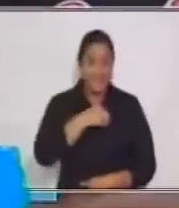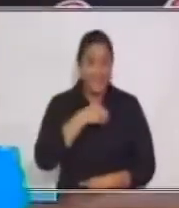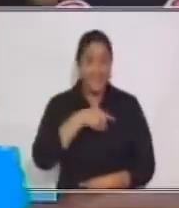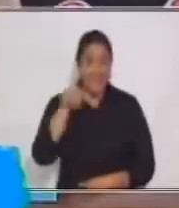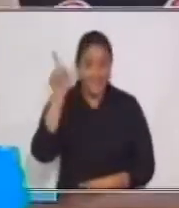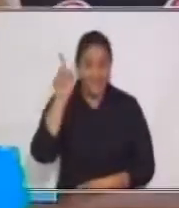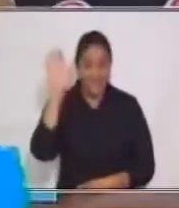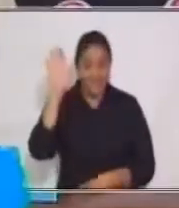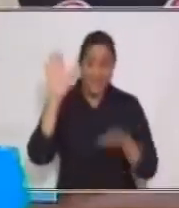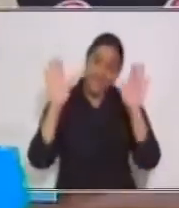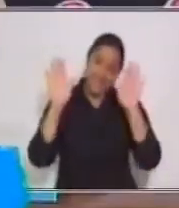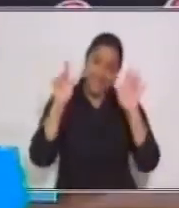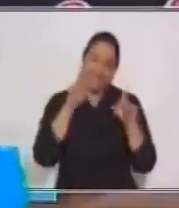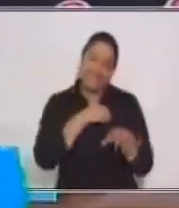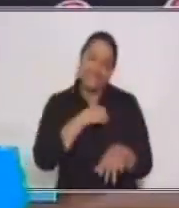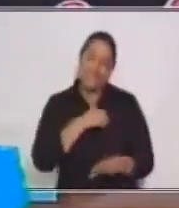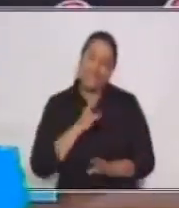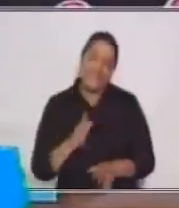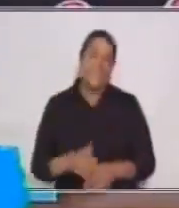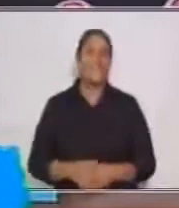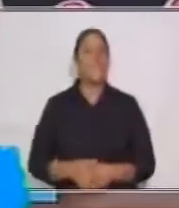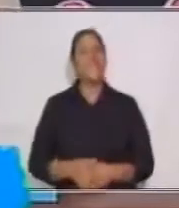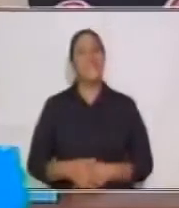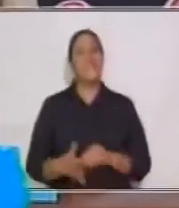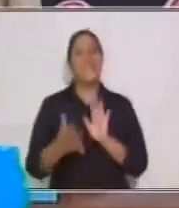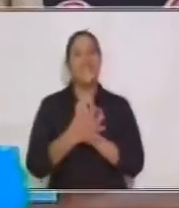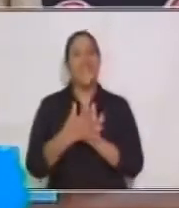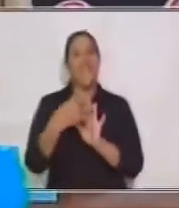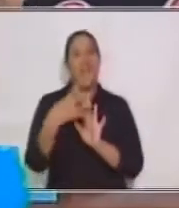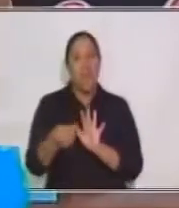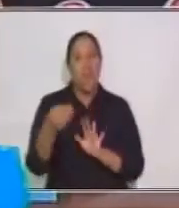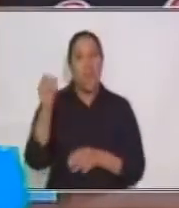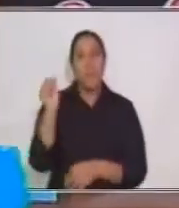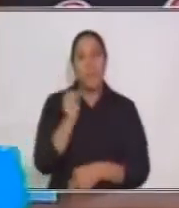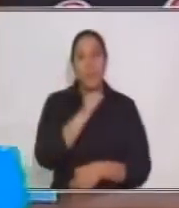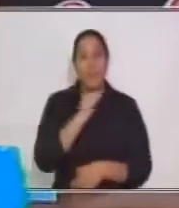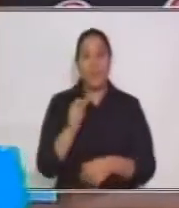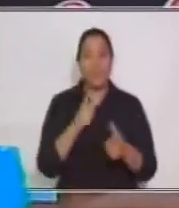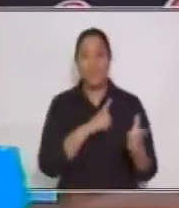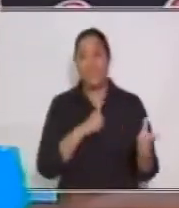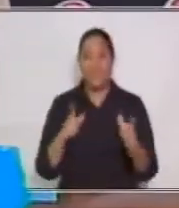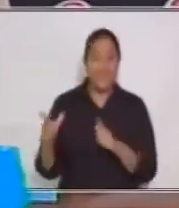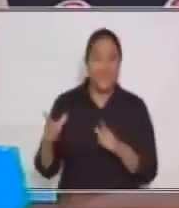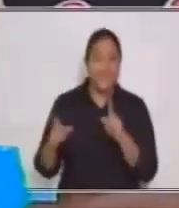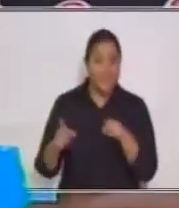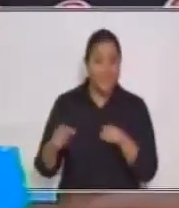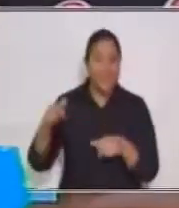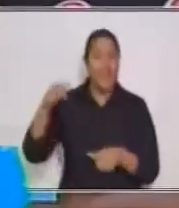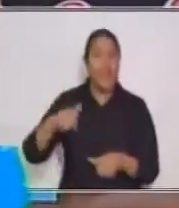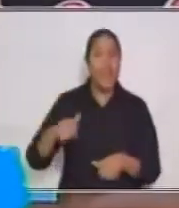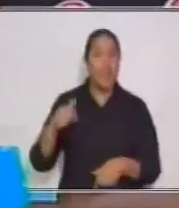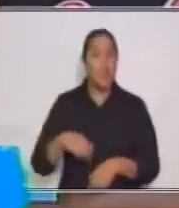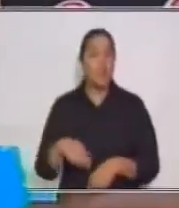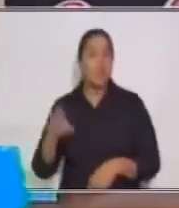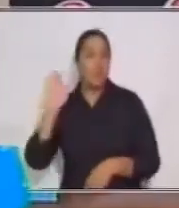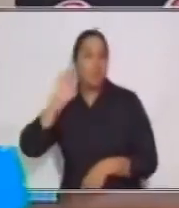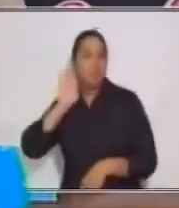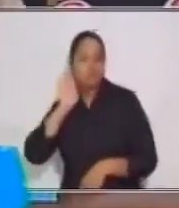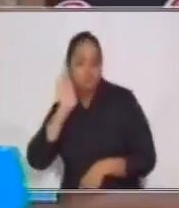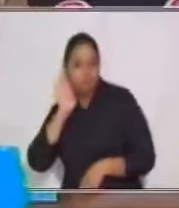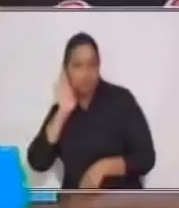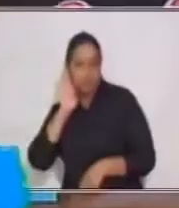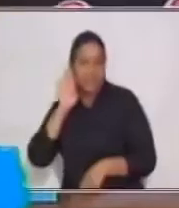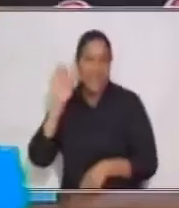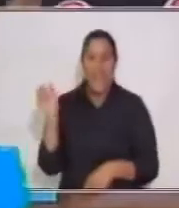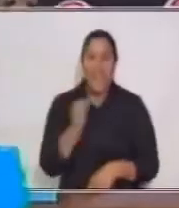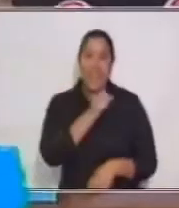Pueden levantar las dos manos. Eso es. Muy bien. Entonces, estamos listos. Vamos a escuchar nuestra canción. Y nos vamos